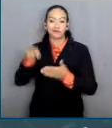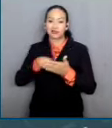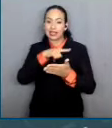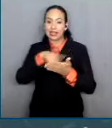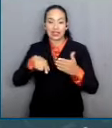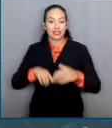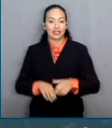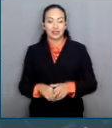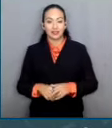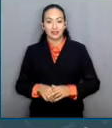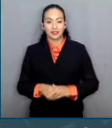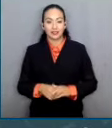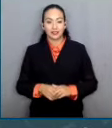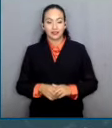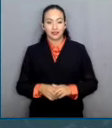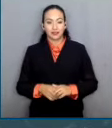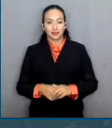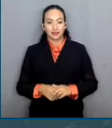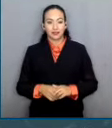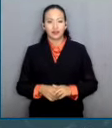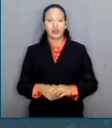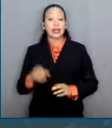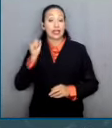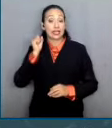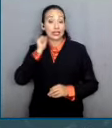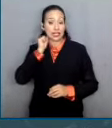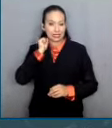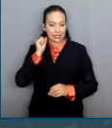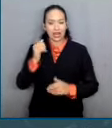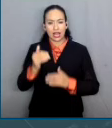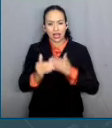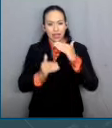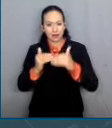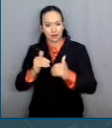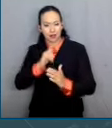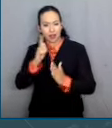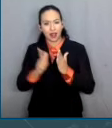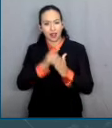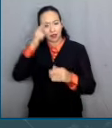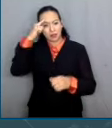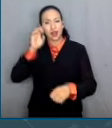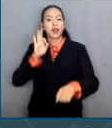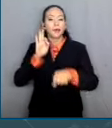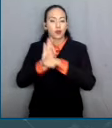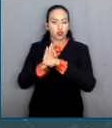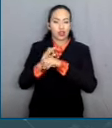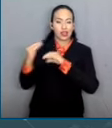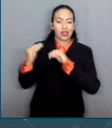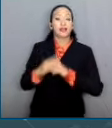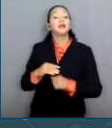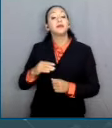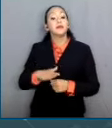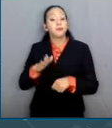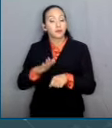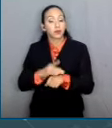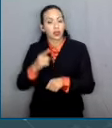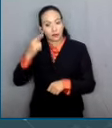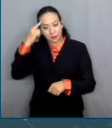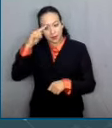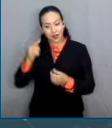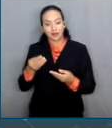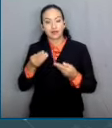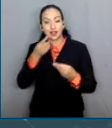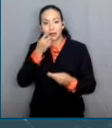Avanza en el Senado reforma a la ley de amparo, que cancela la posibilidad de decretar suspensiones con efectos